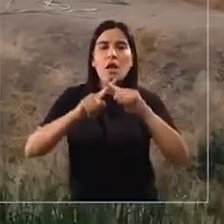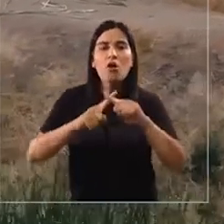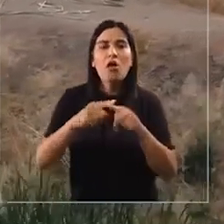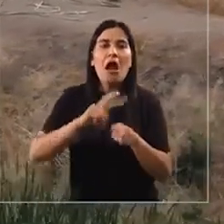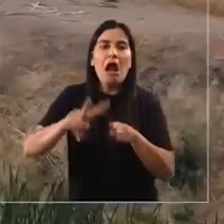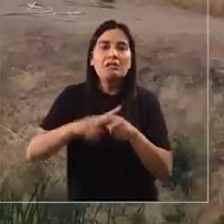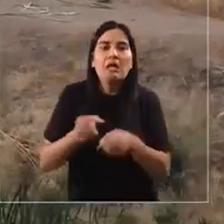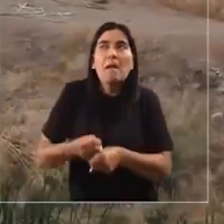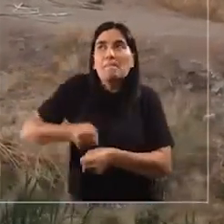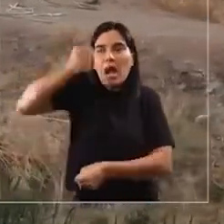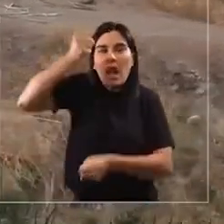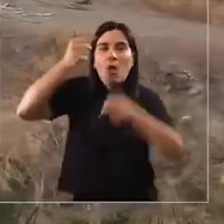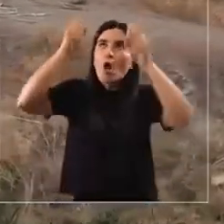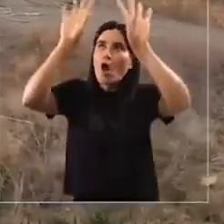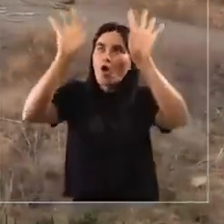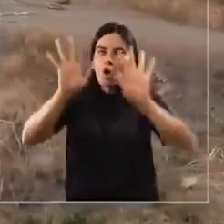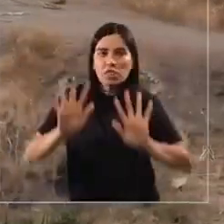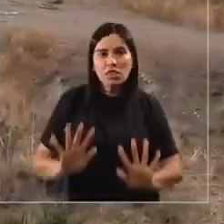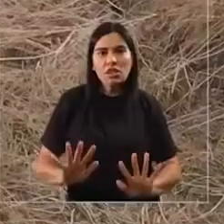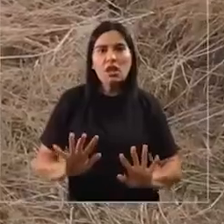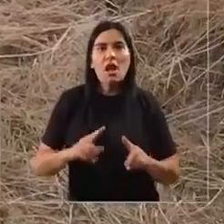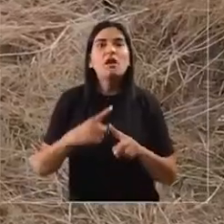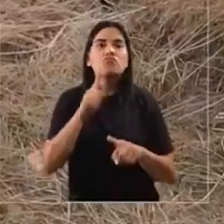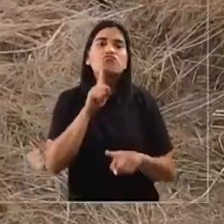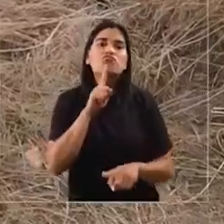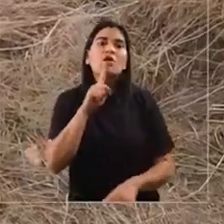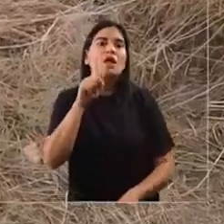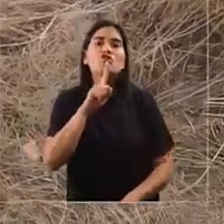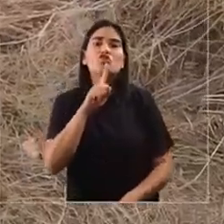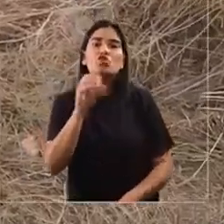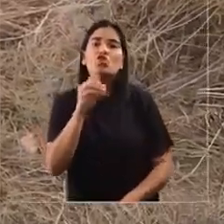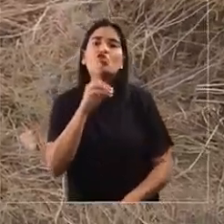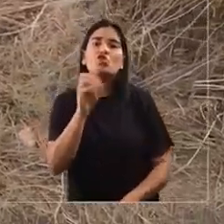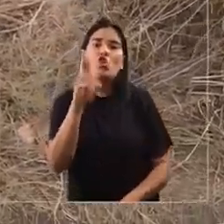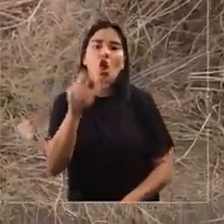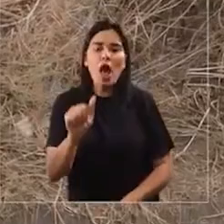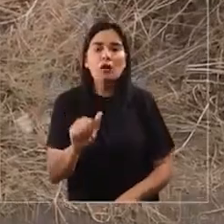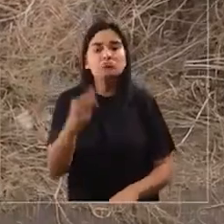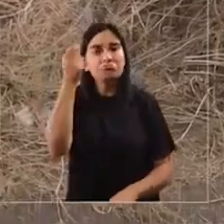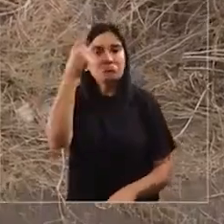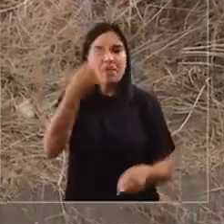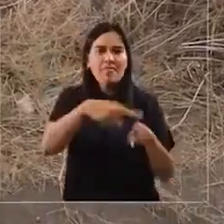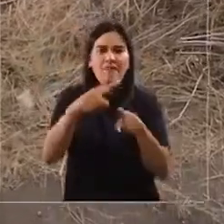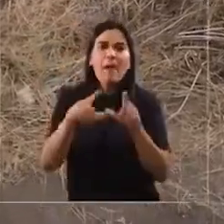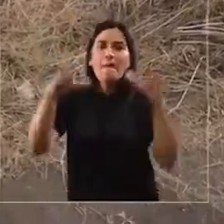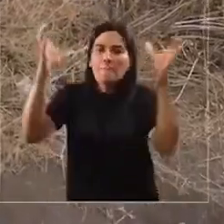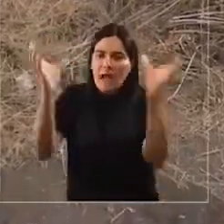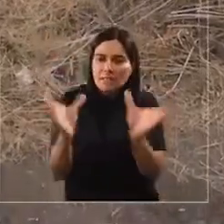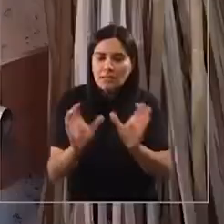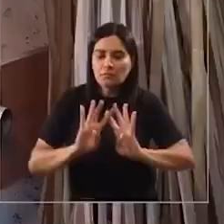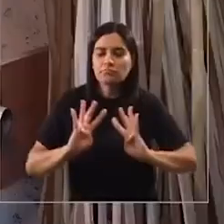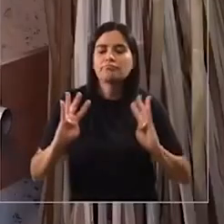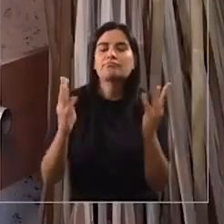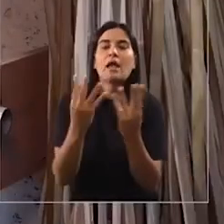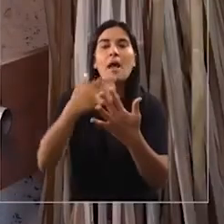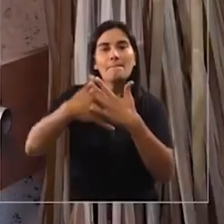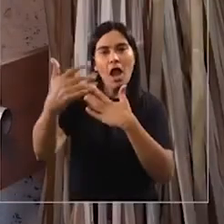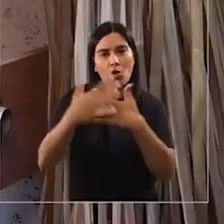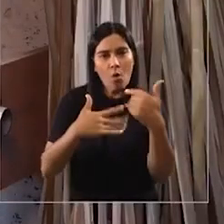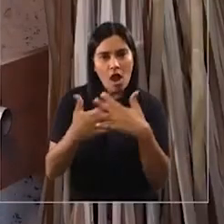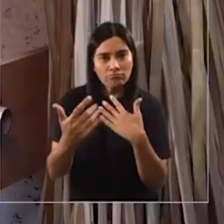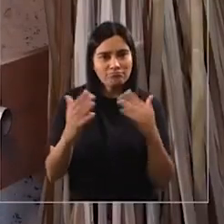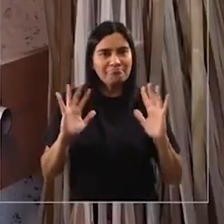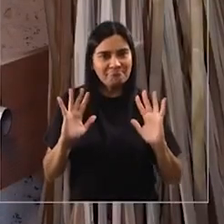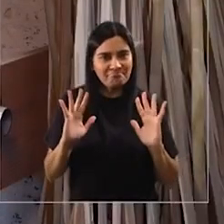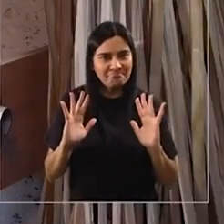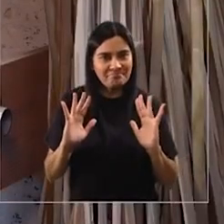hacen cortinas de Totora y un semifín de maceteros de artesanía. Y